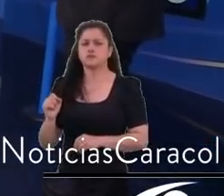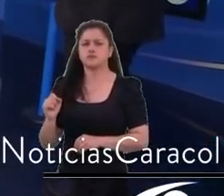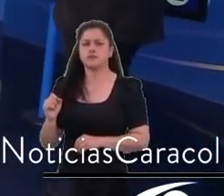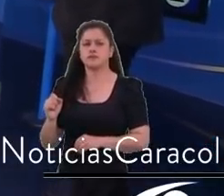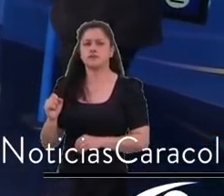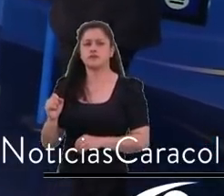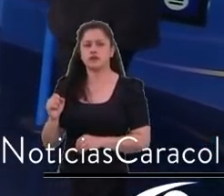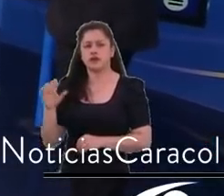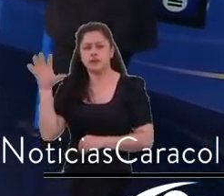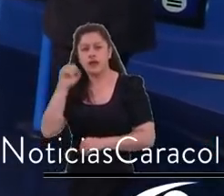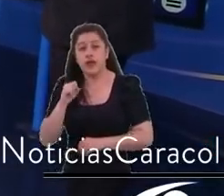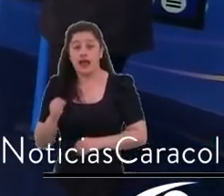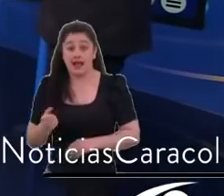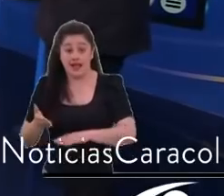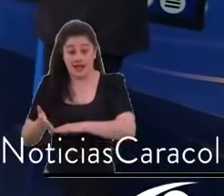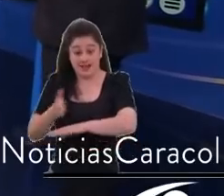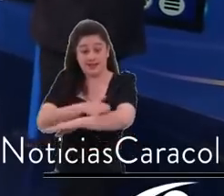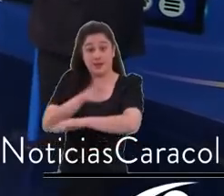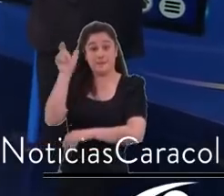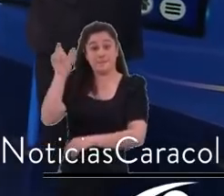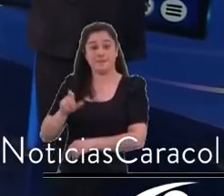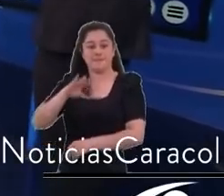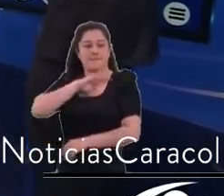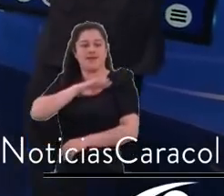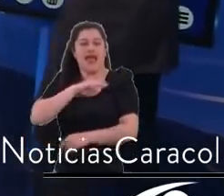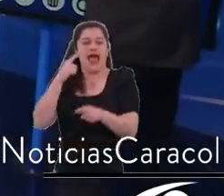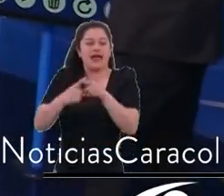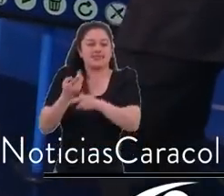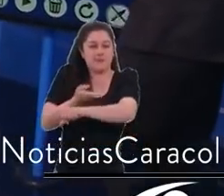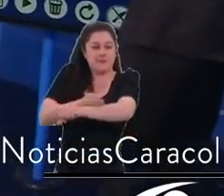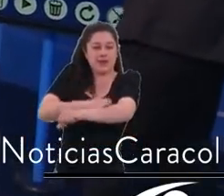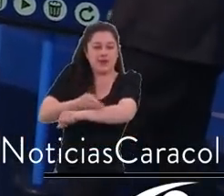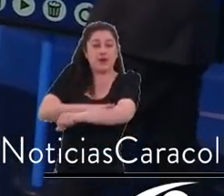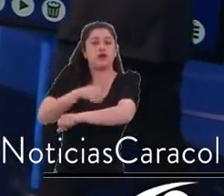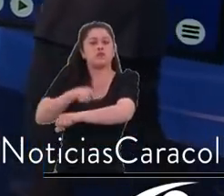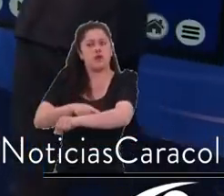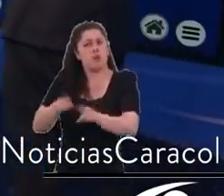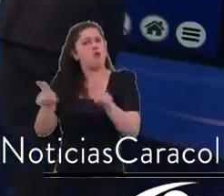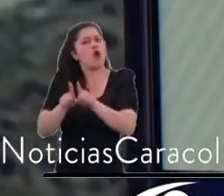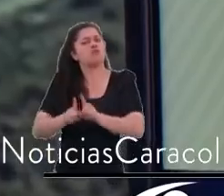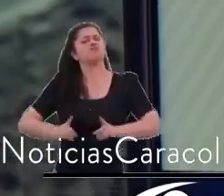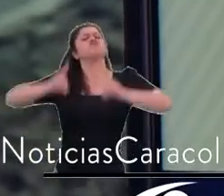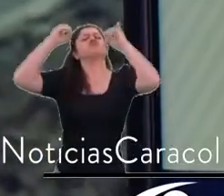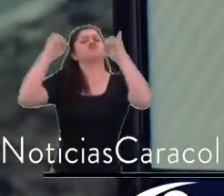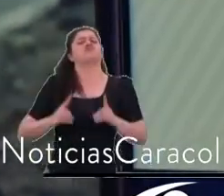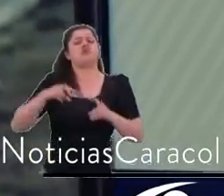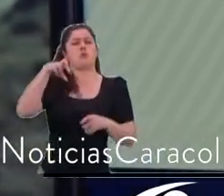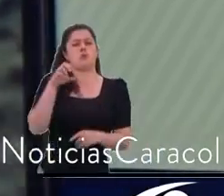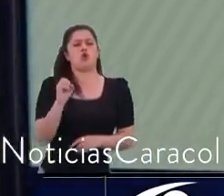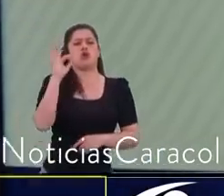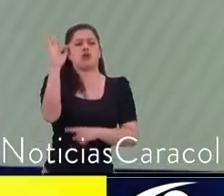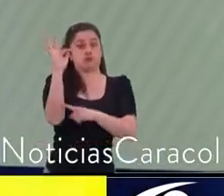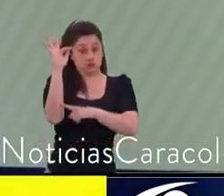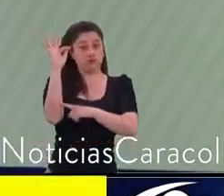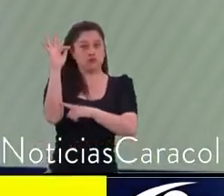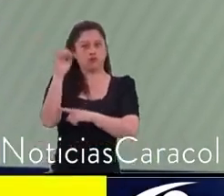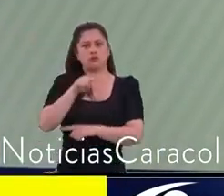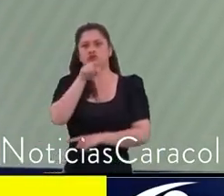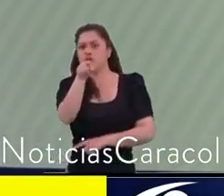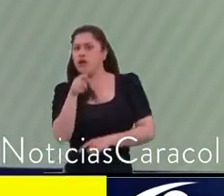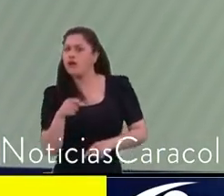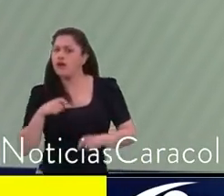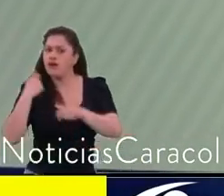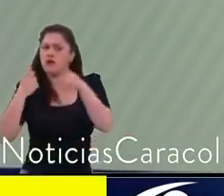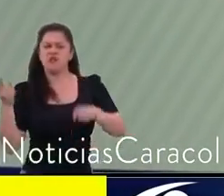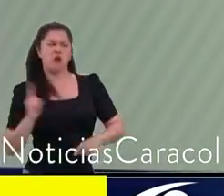lo sacara por decreto tan frenética y radicalmente y ahora lo expide por decreto? ¿Qué les responde? Porque no estamos de acuerdo con la propuesta del alcalde Peñalosa.